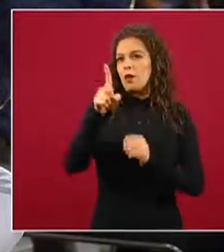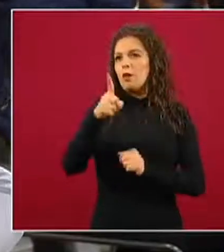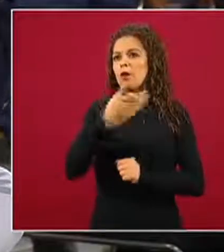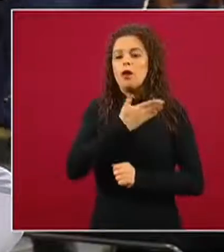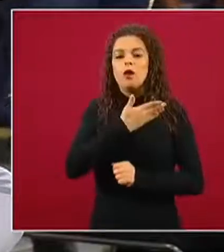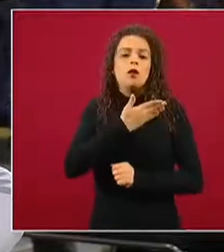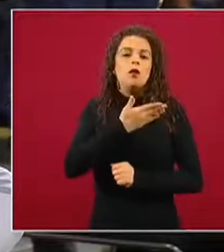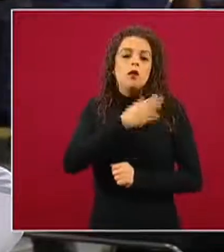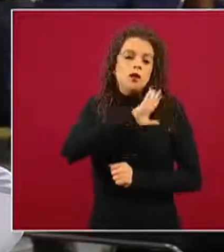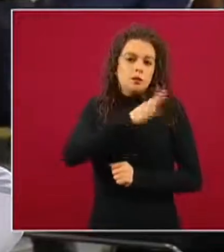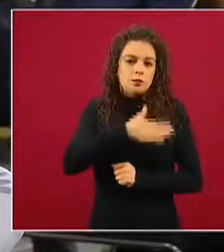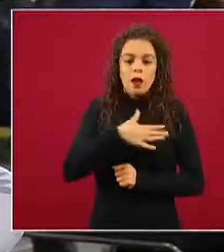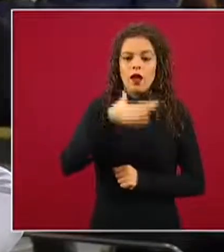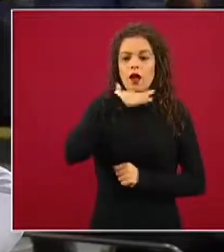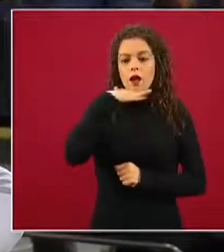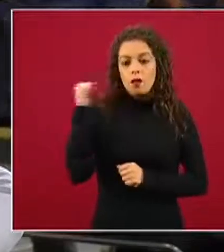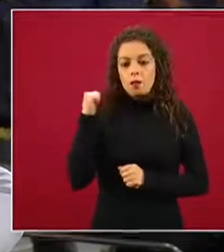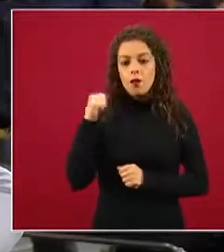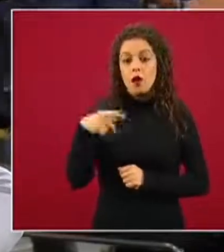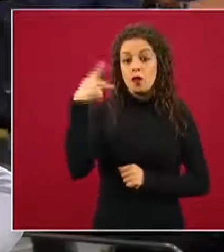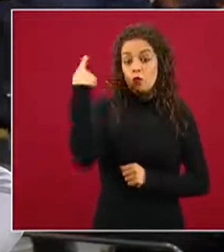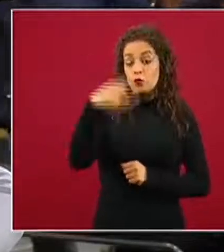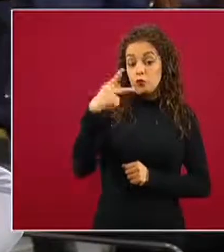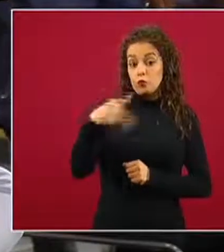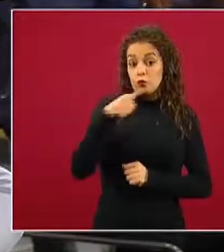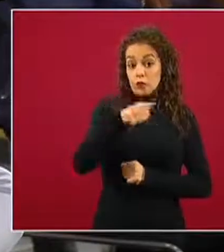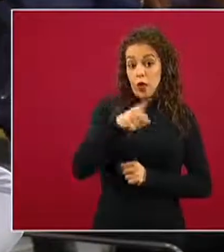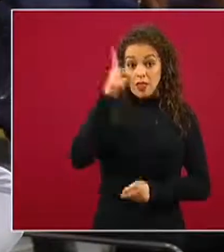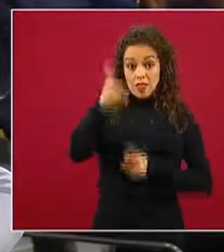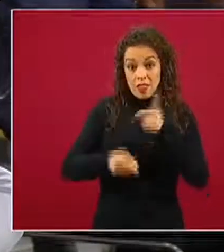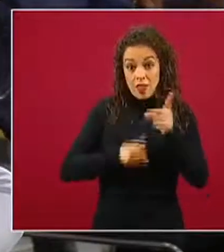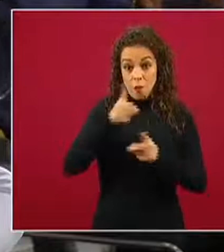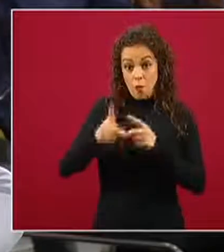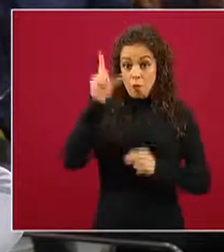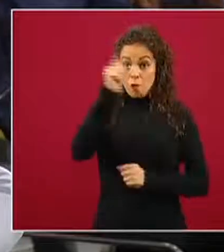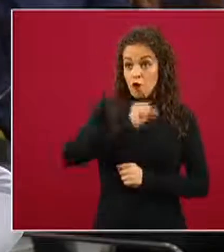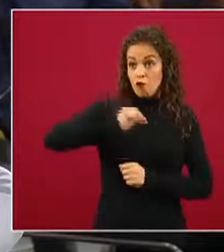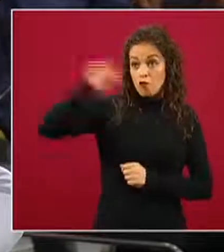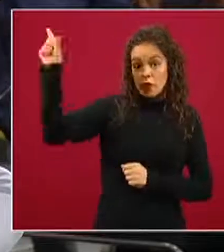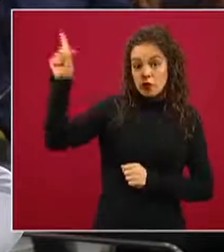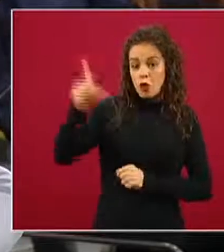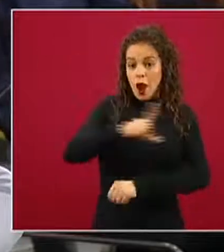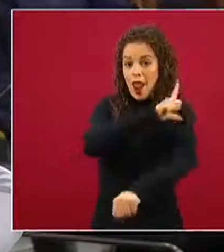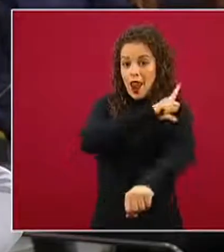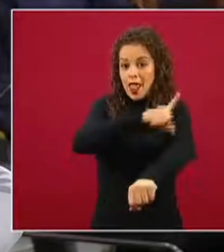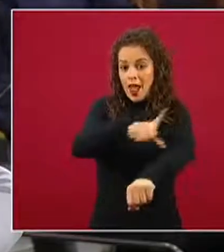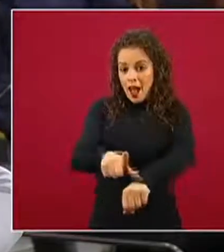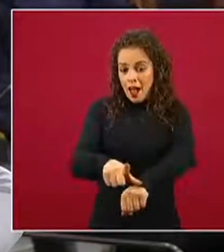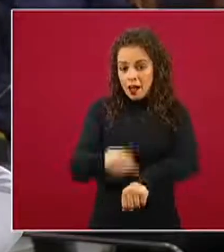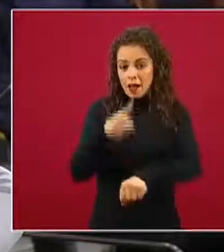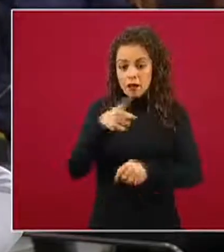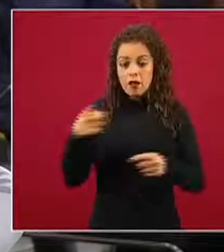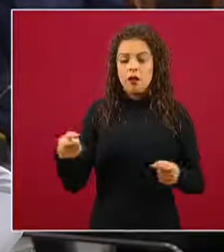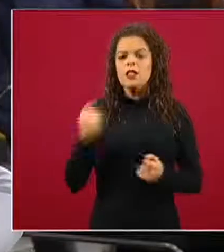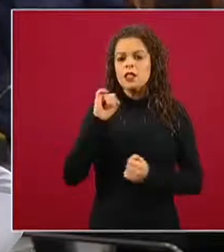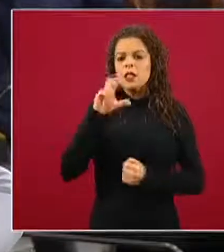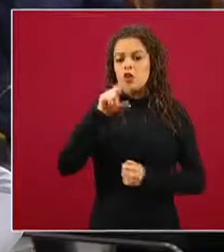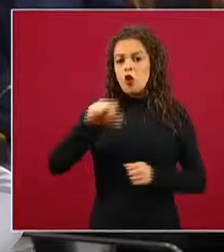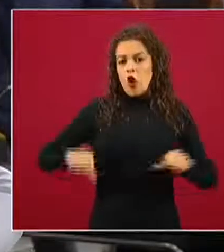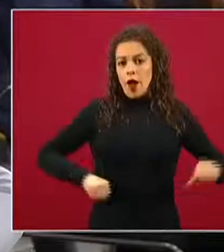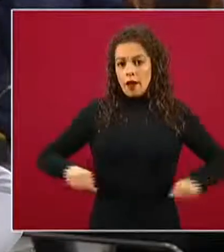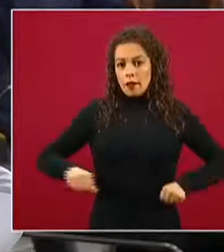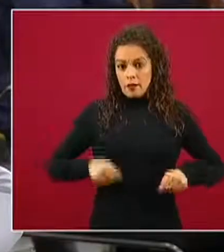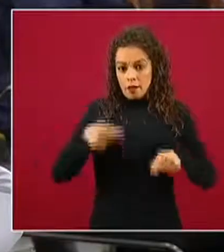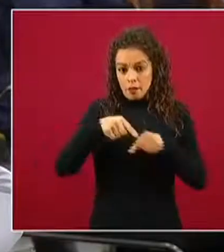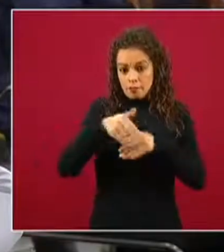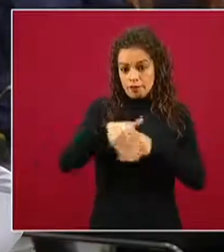que han permitido que sus ligas deportivas profesionales hayan podido reagendar su inicio de actividades en México. ¿Qué tan